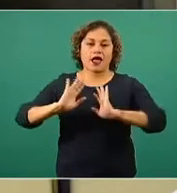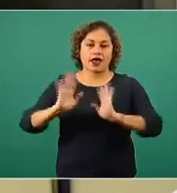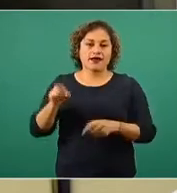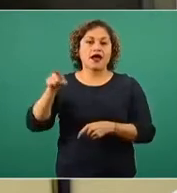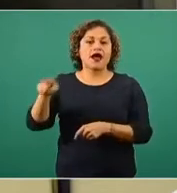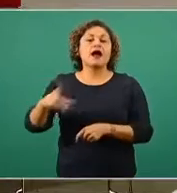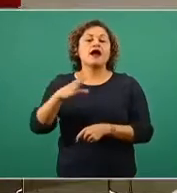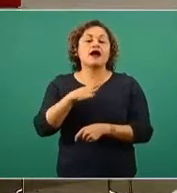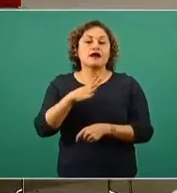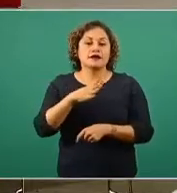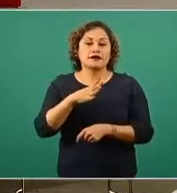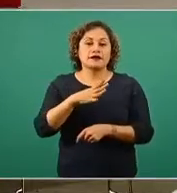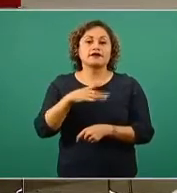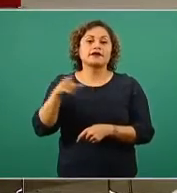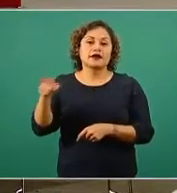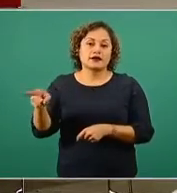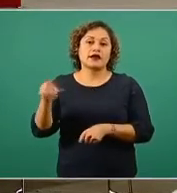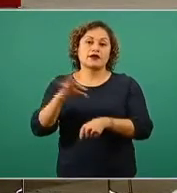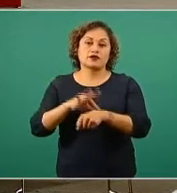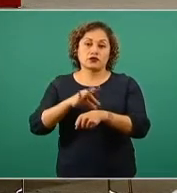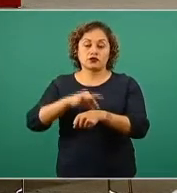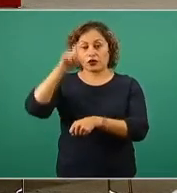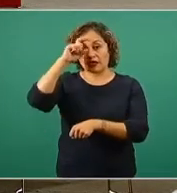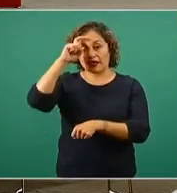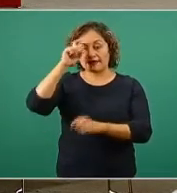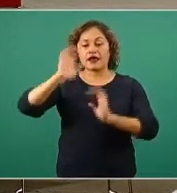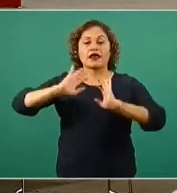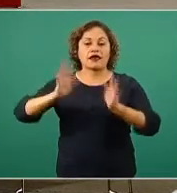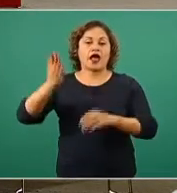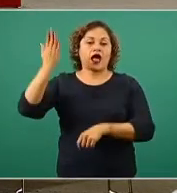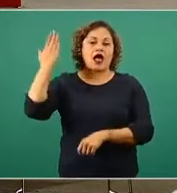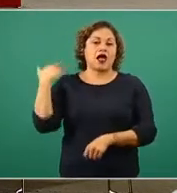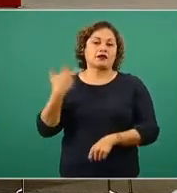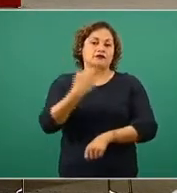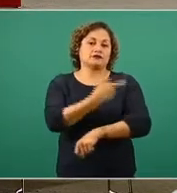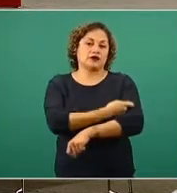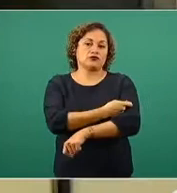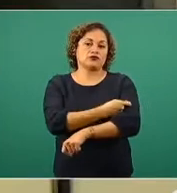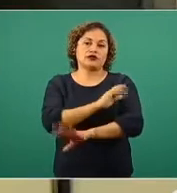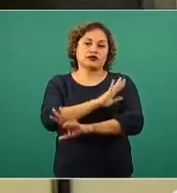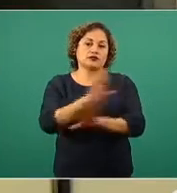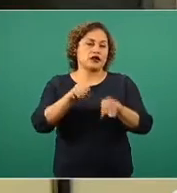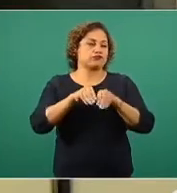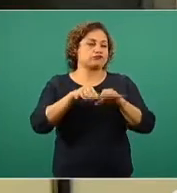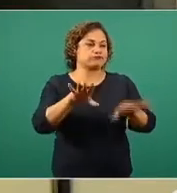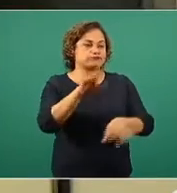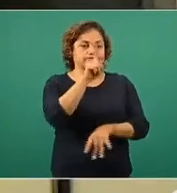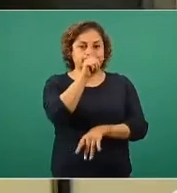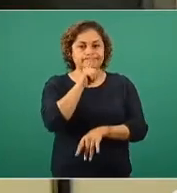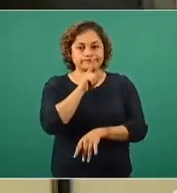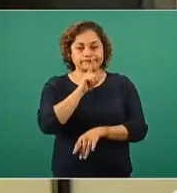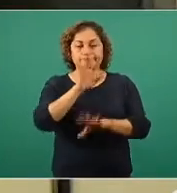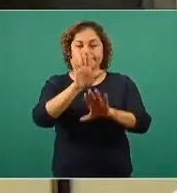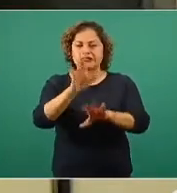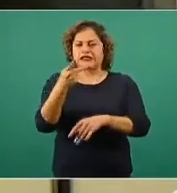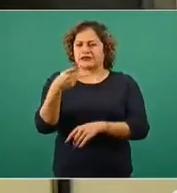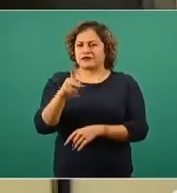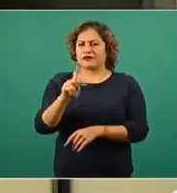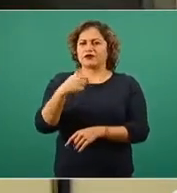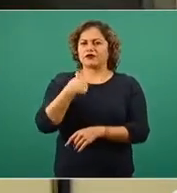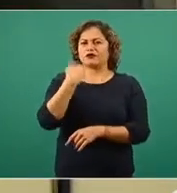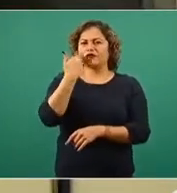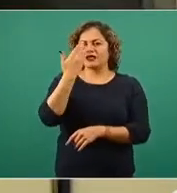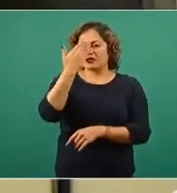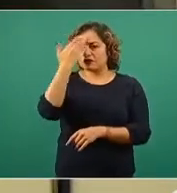información de que el doctor Hugo López-Gatell ya se había vacunado. Pero me gustaría preguntarles cuándo se podría